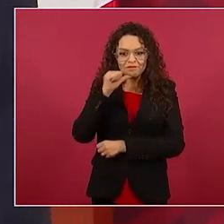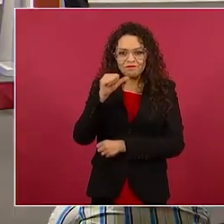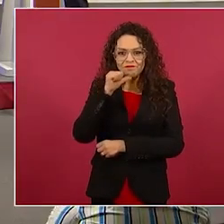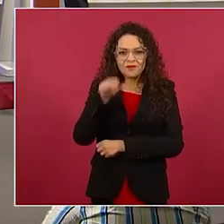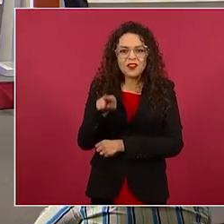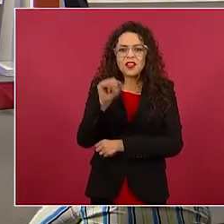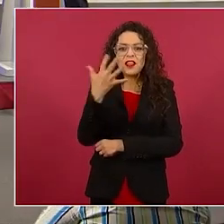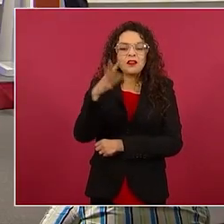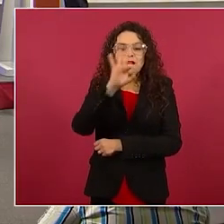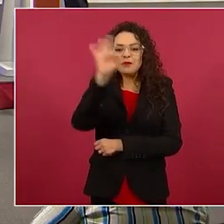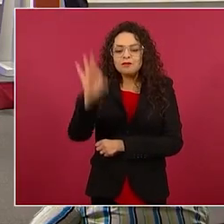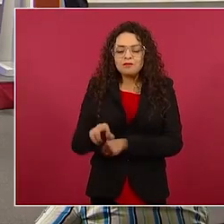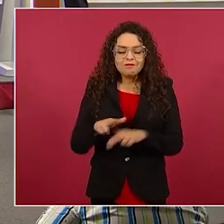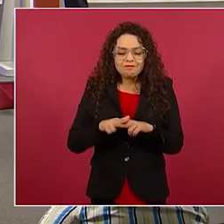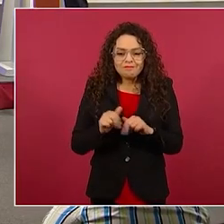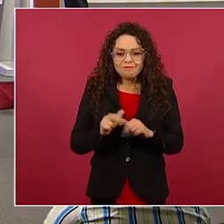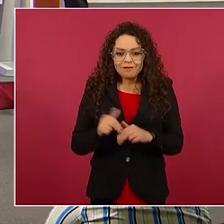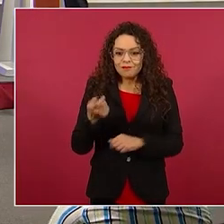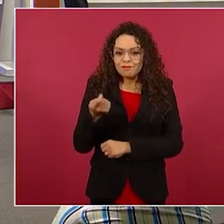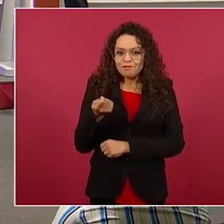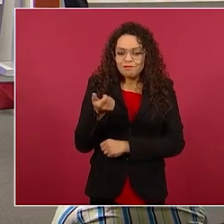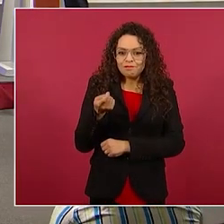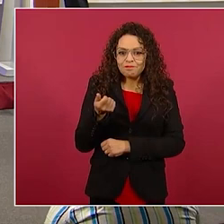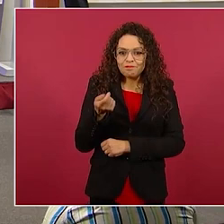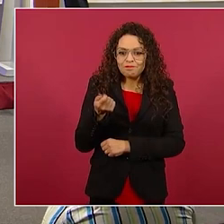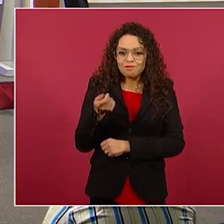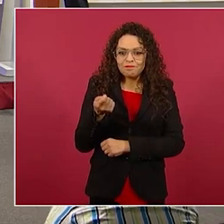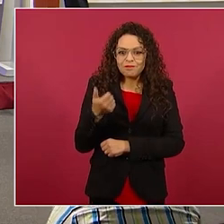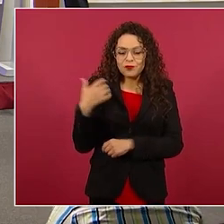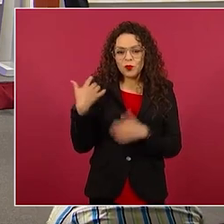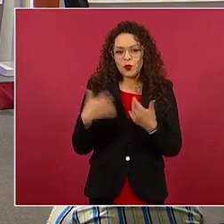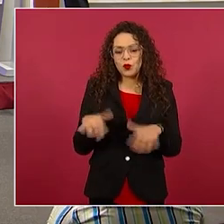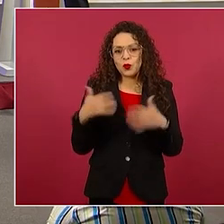Como se dice en el béisbol, paliza.